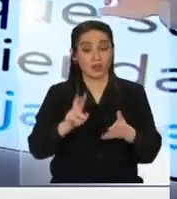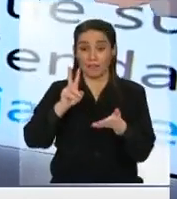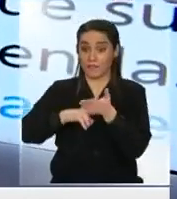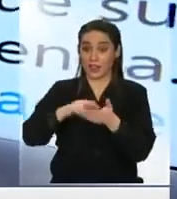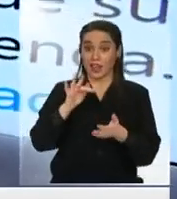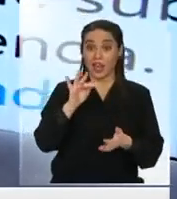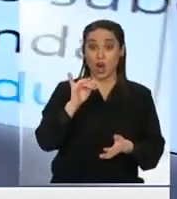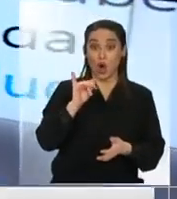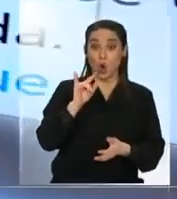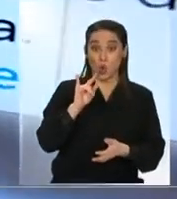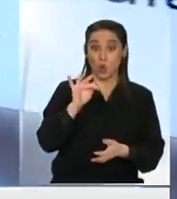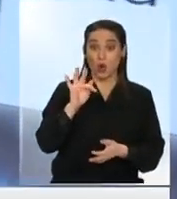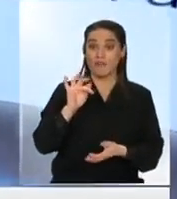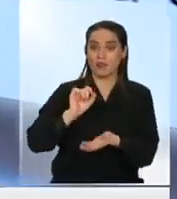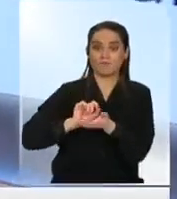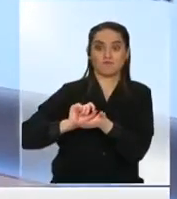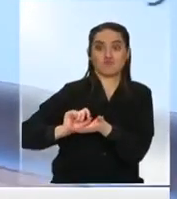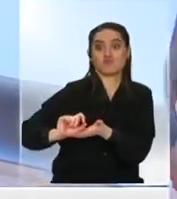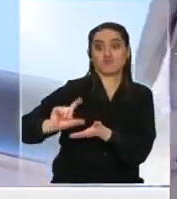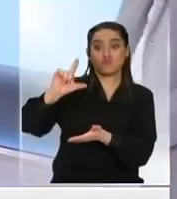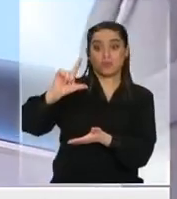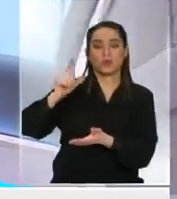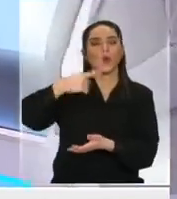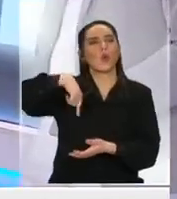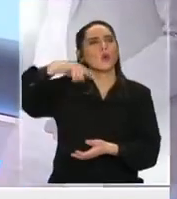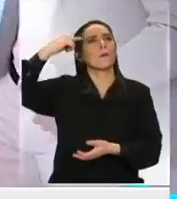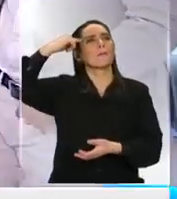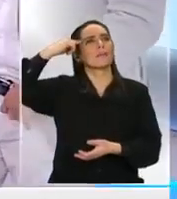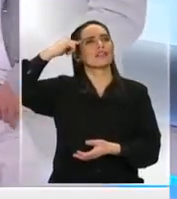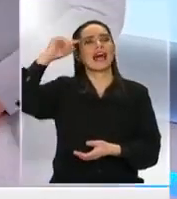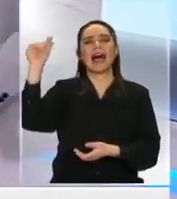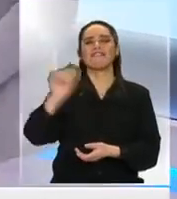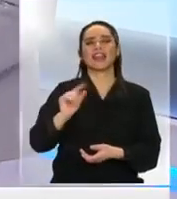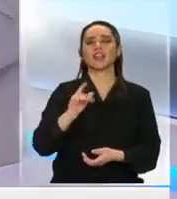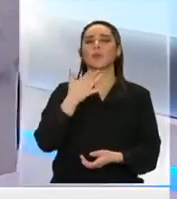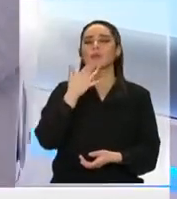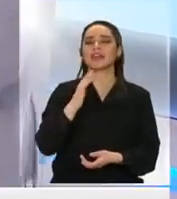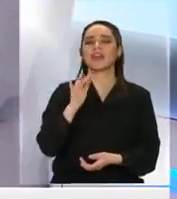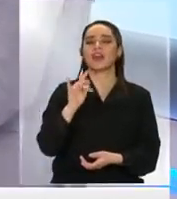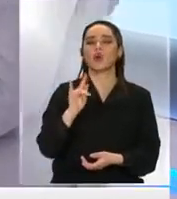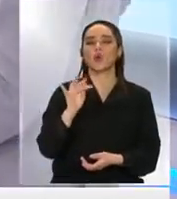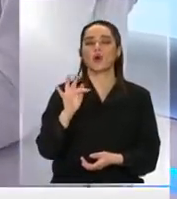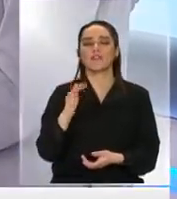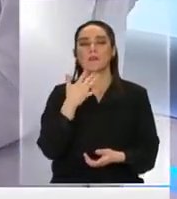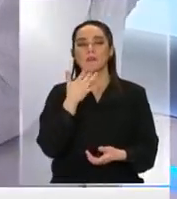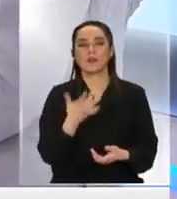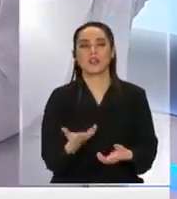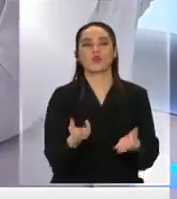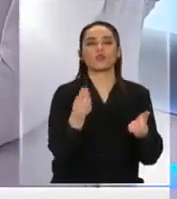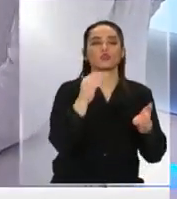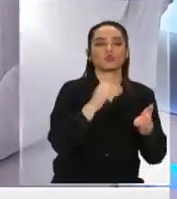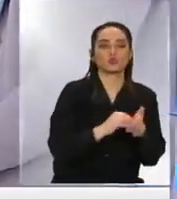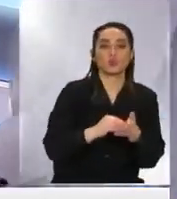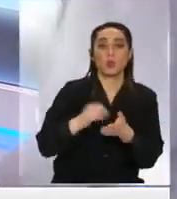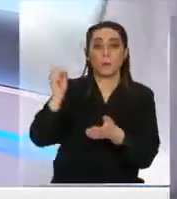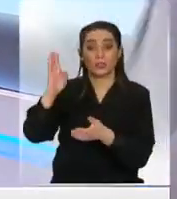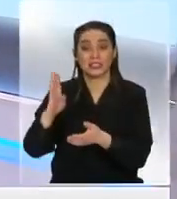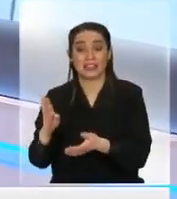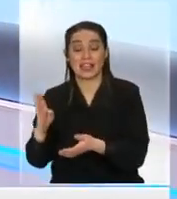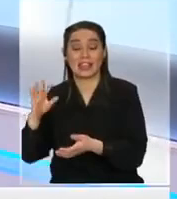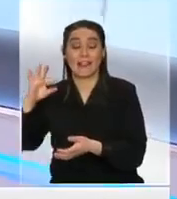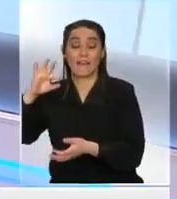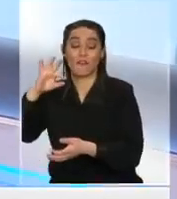sube como loco. Además, uno piensa que están baratos porque están en UEFE porque cuando uno suma la tasa que te da el banco más la